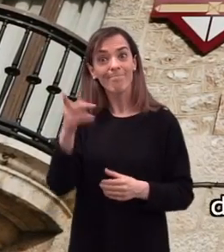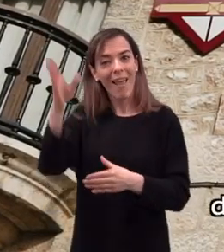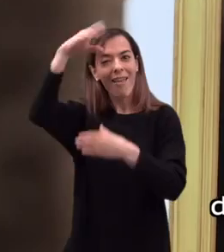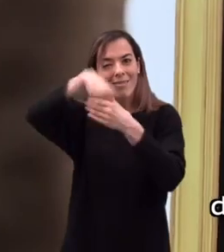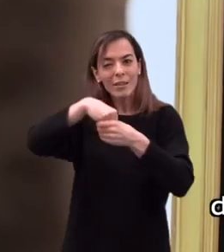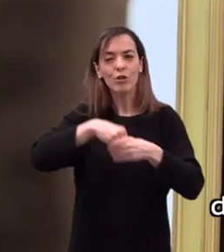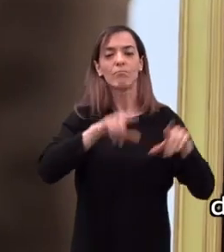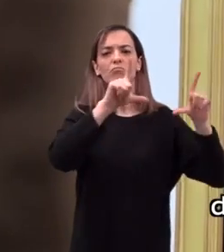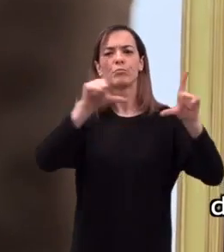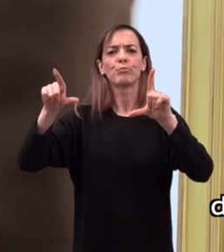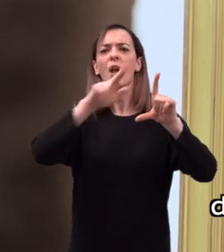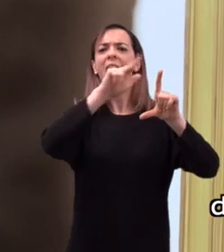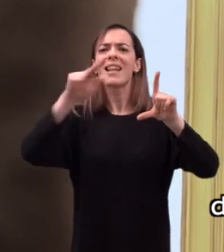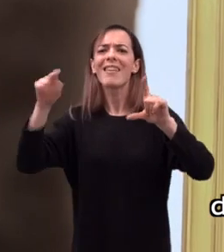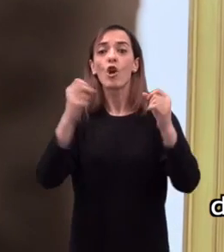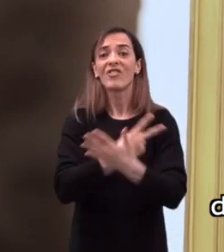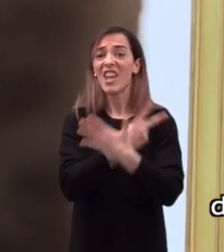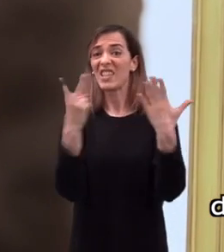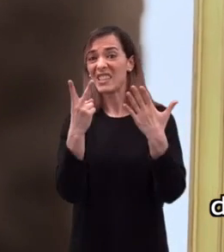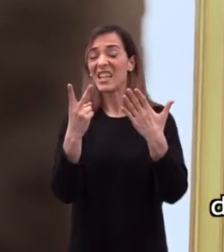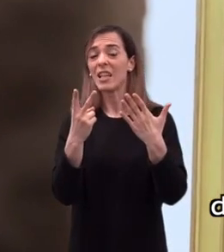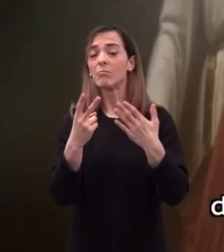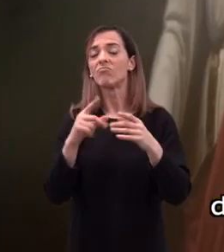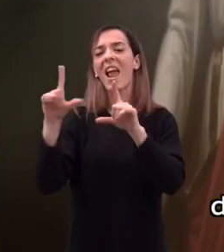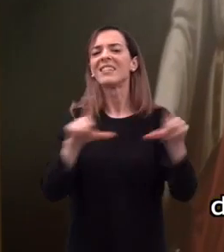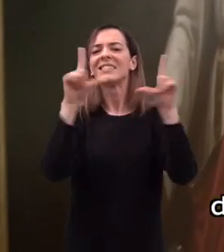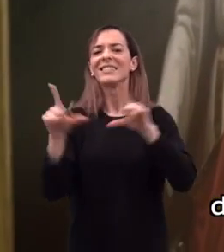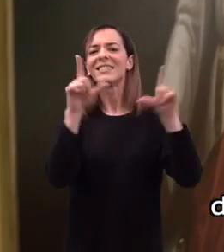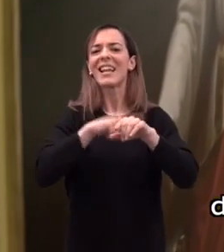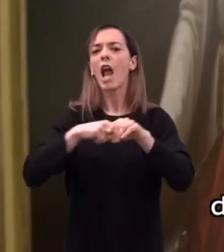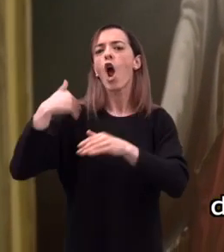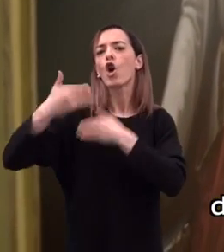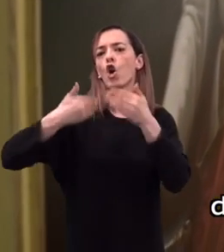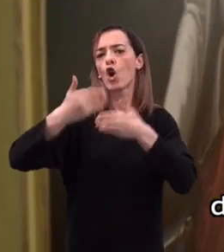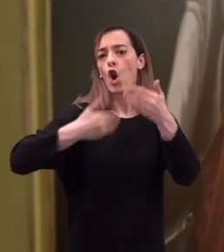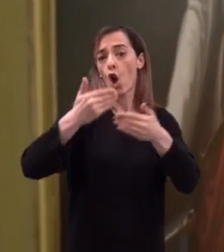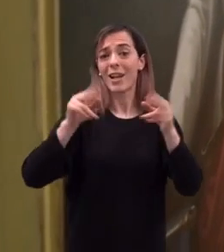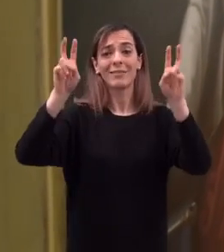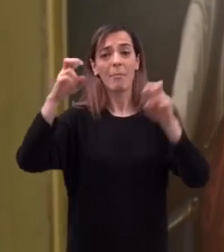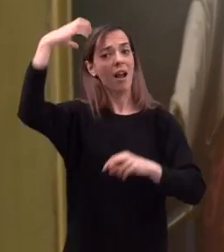Donde se exponen 17 lienzos de la serie cronológica de los Reyes de España.